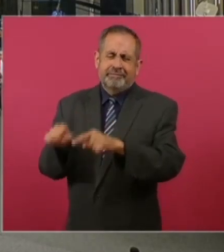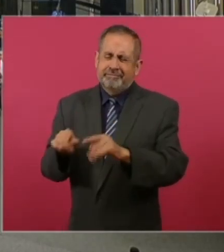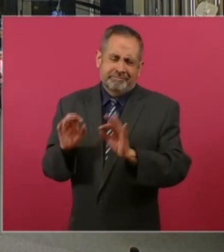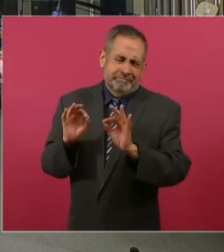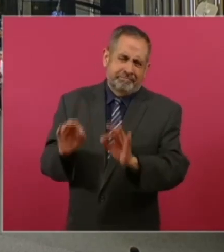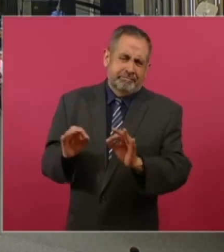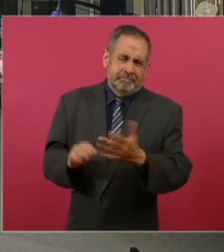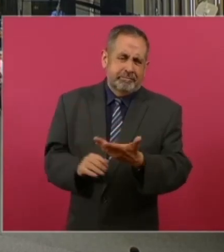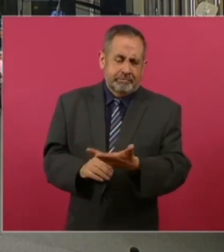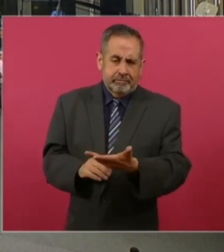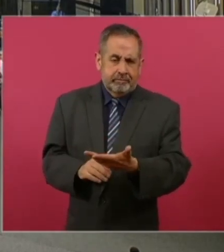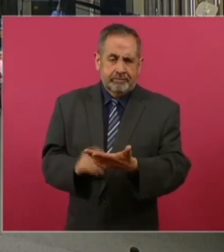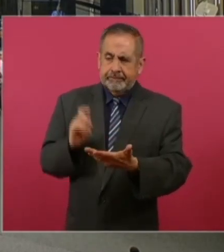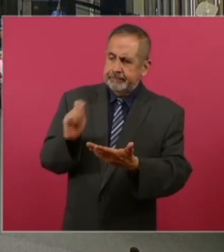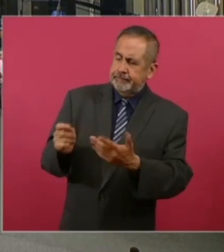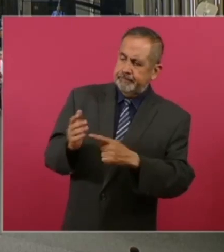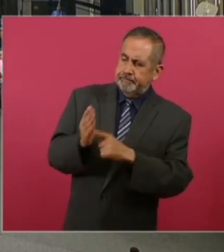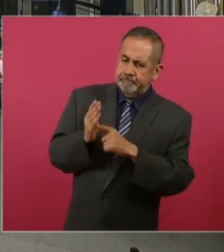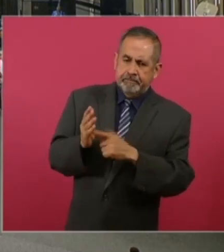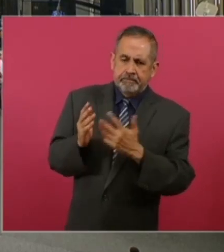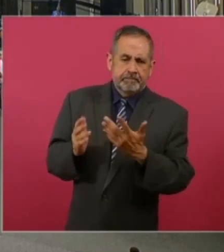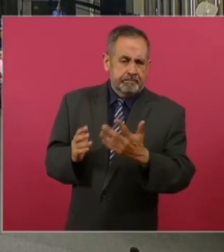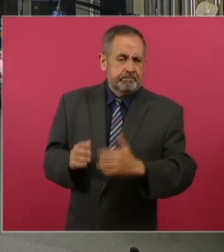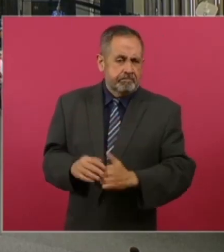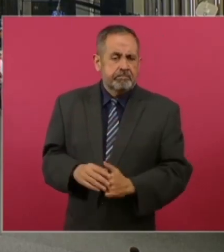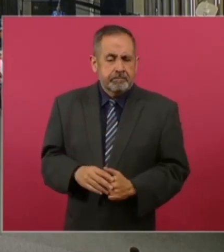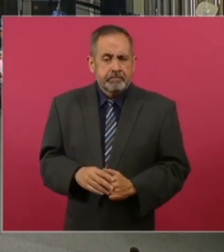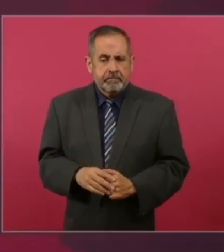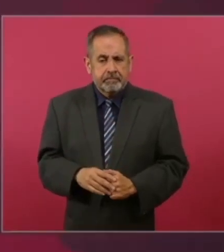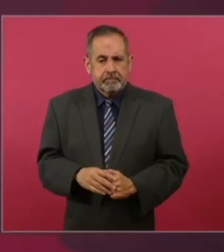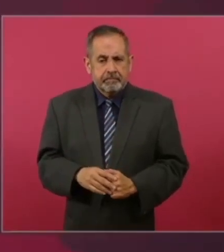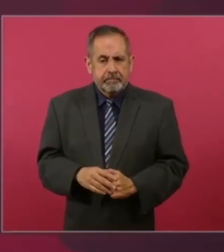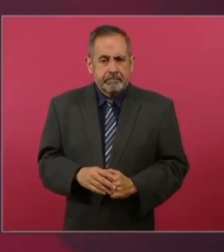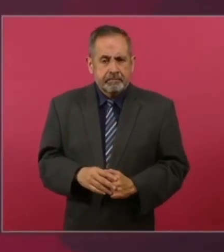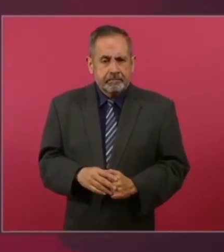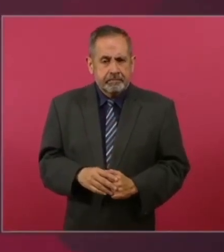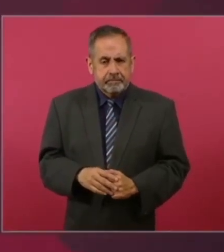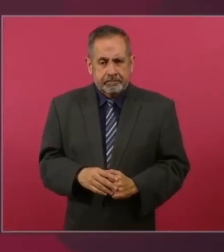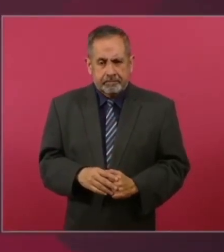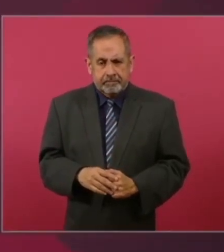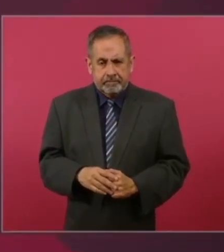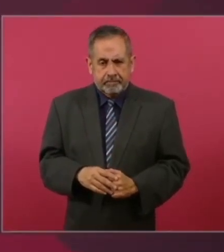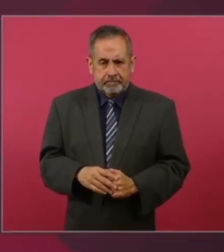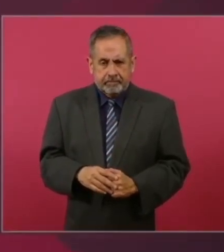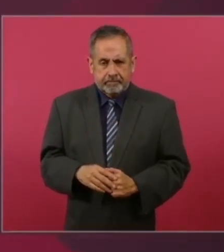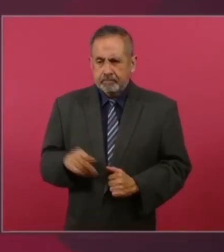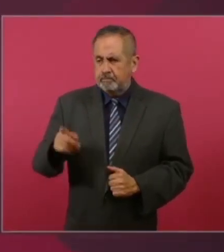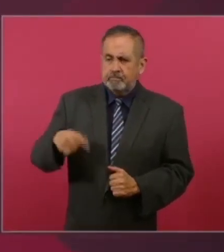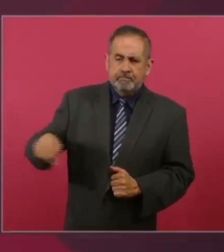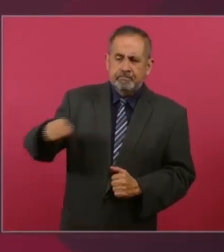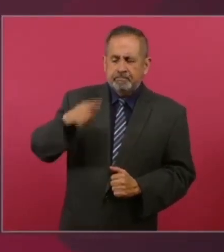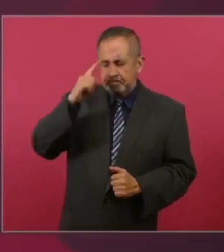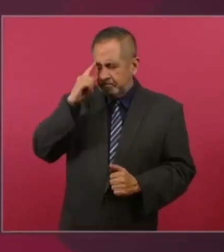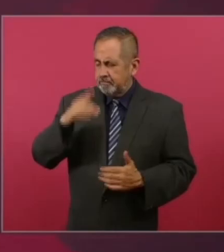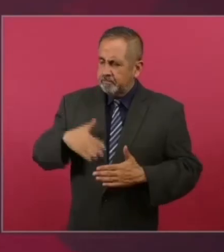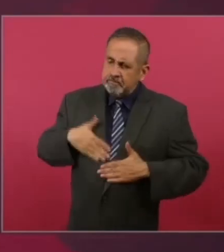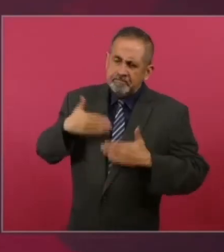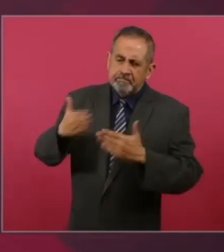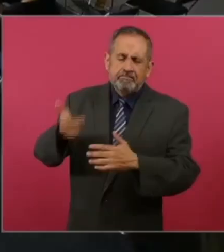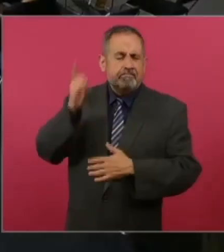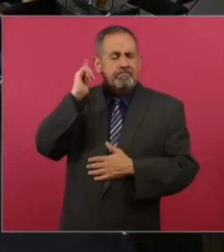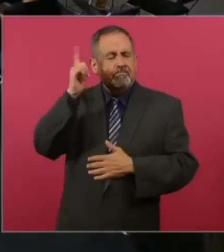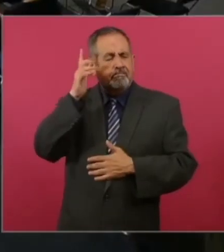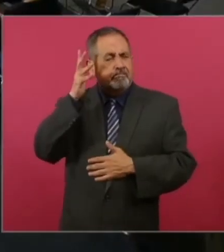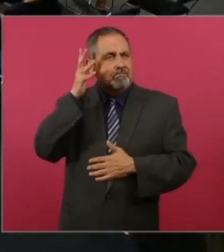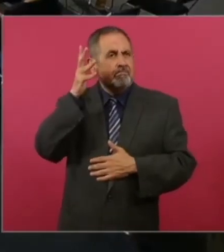Por lo que representa es la esperanza de los